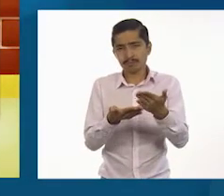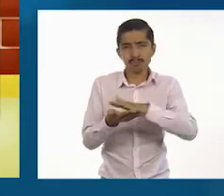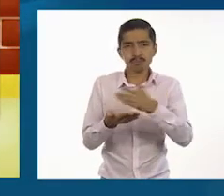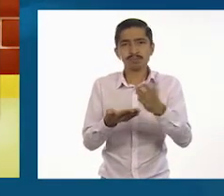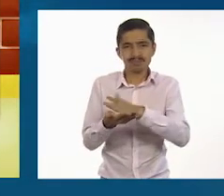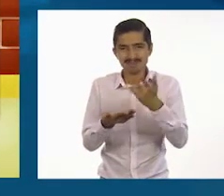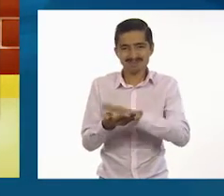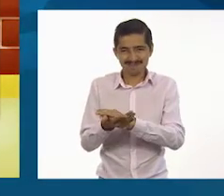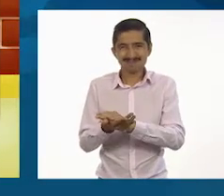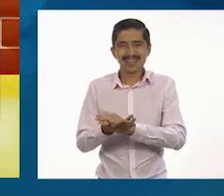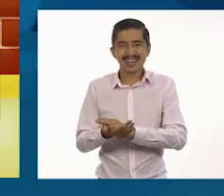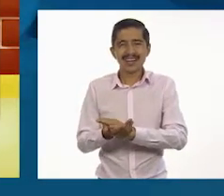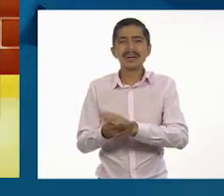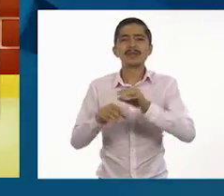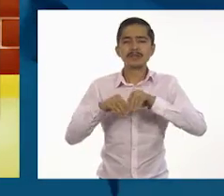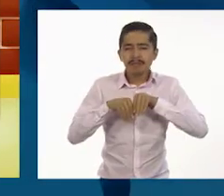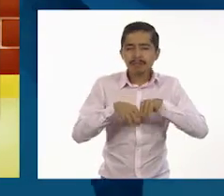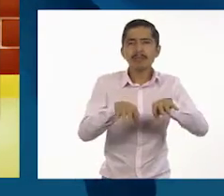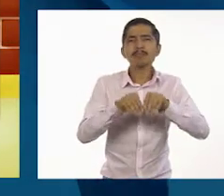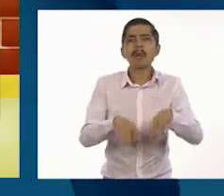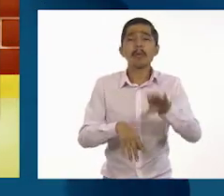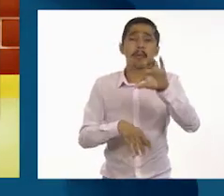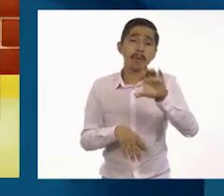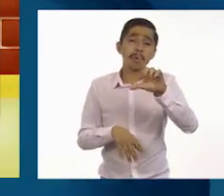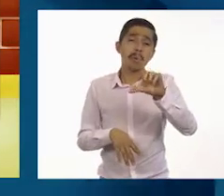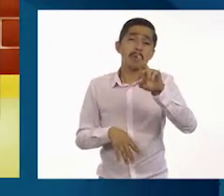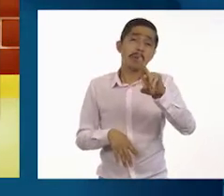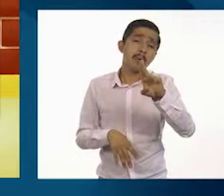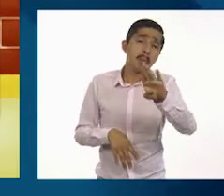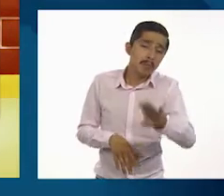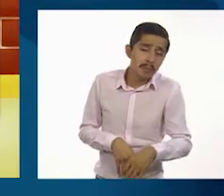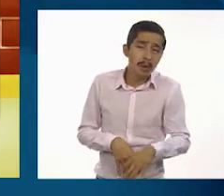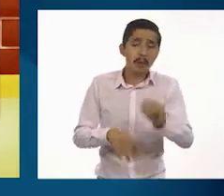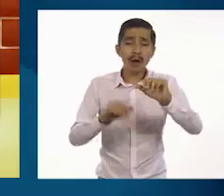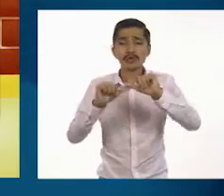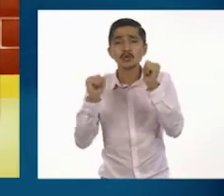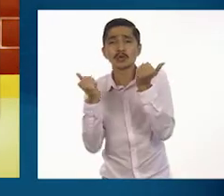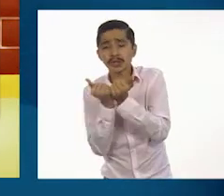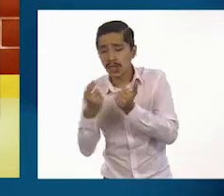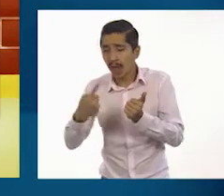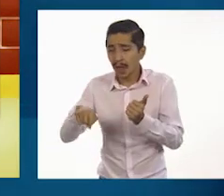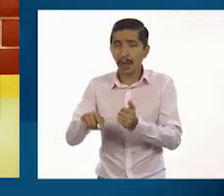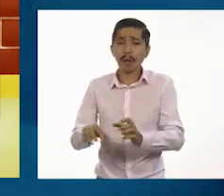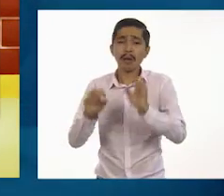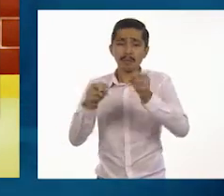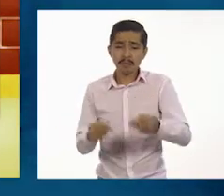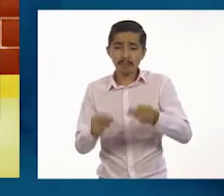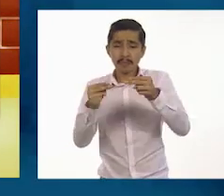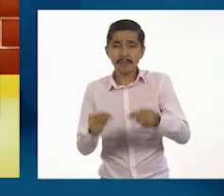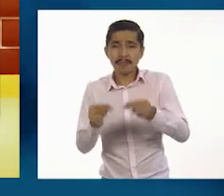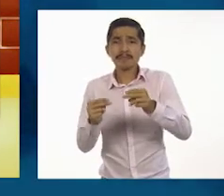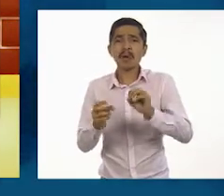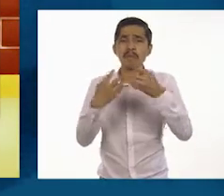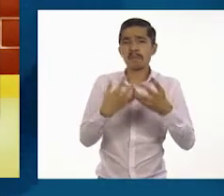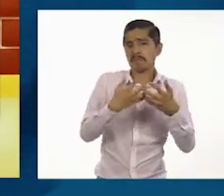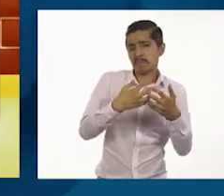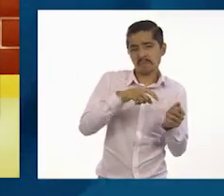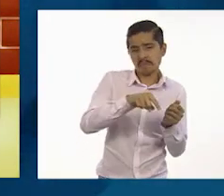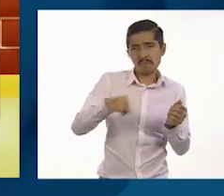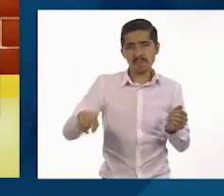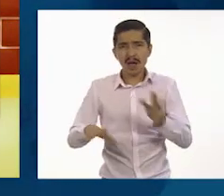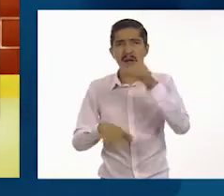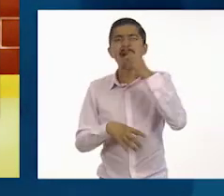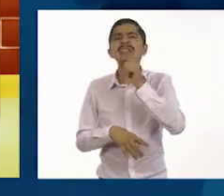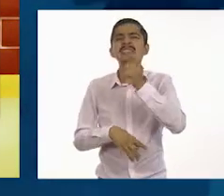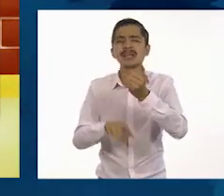boletines son publicados por clubes, asociaciones, negocios y compañías, para